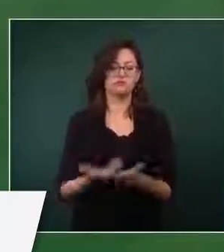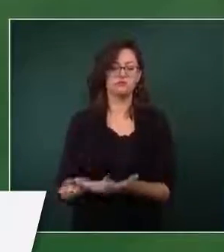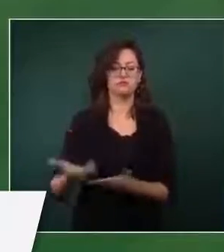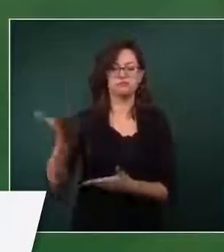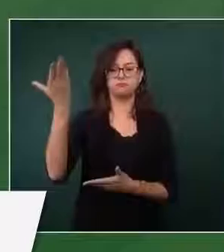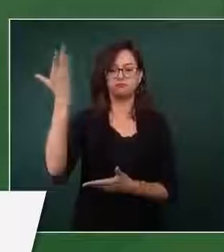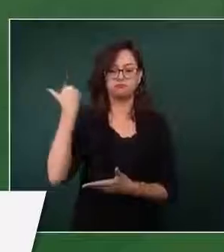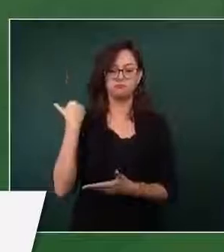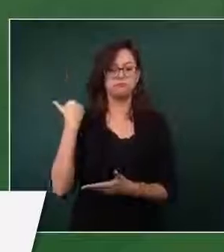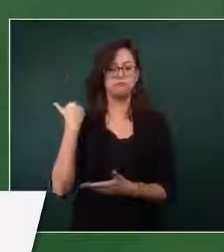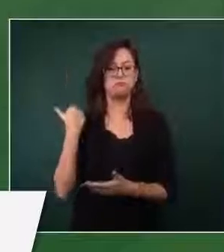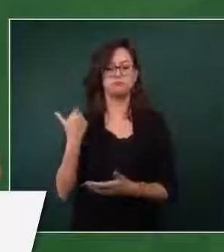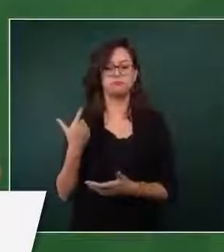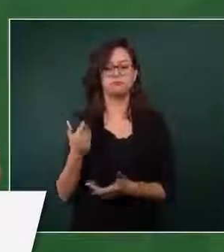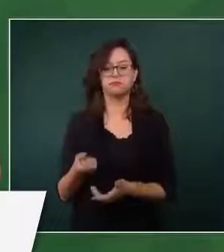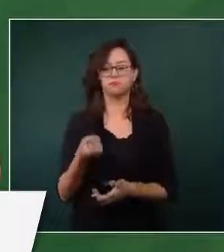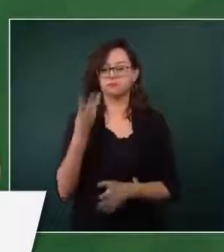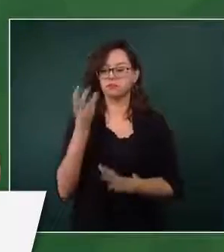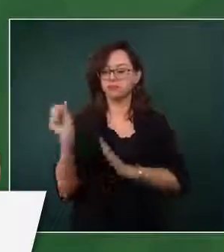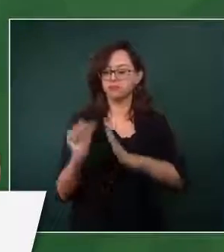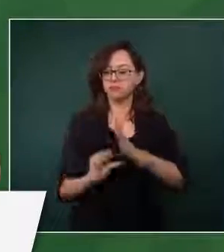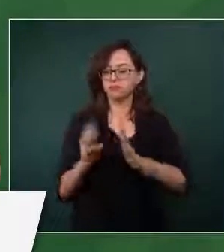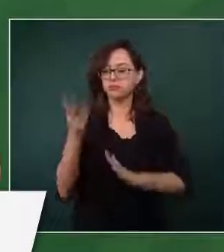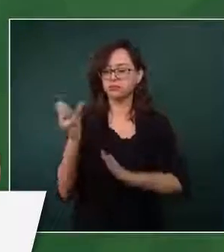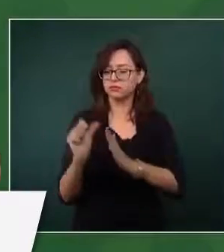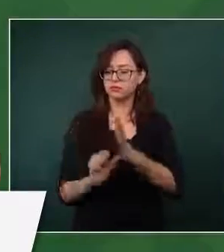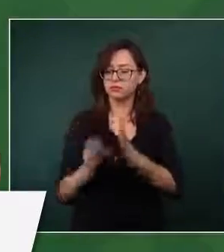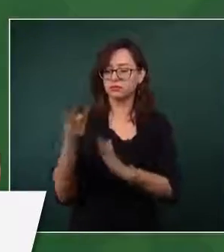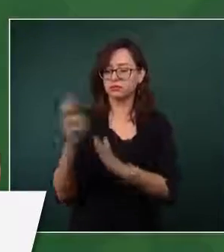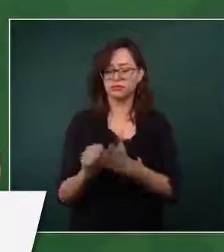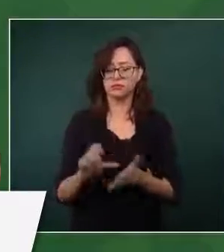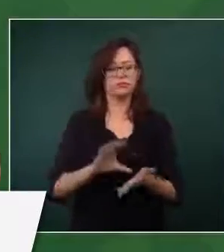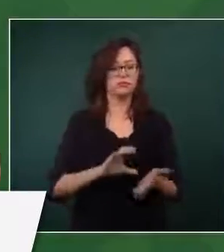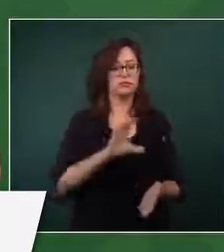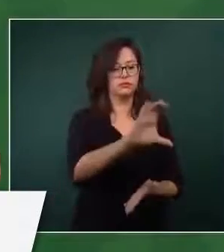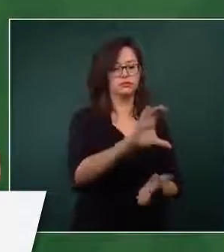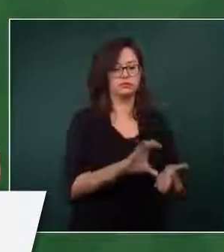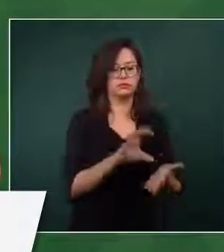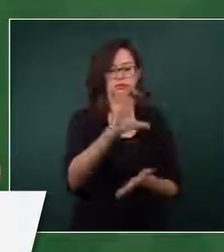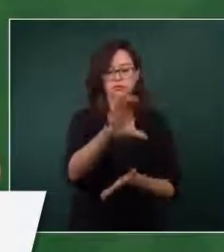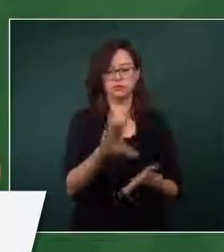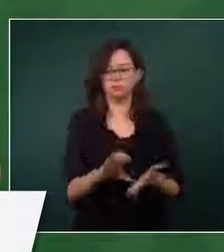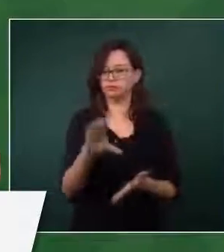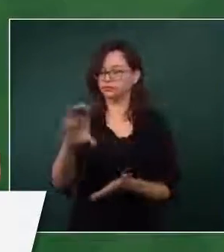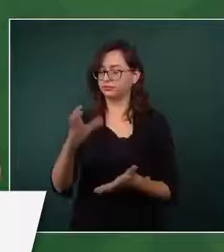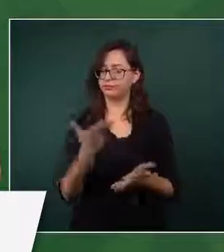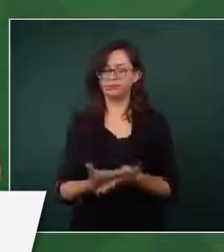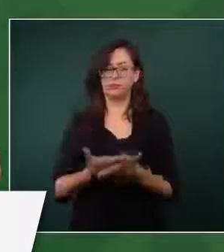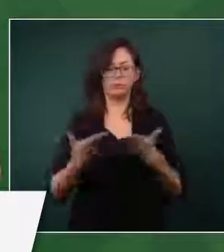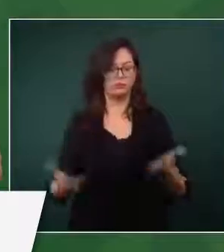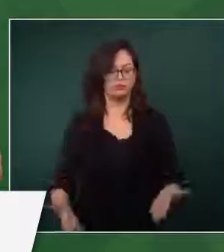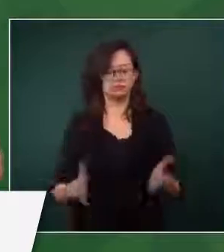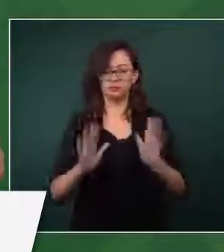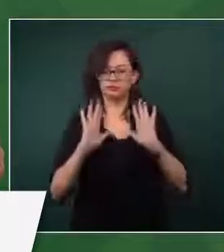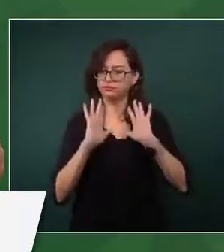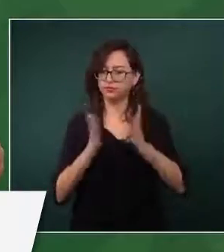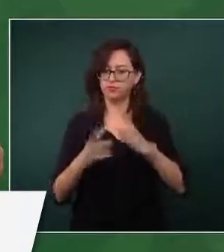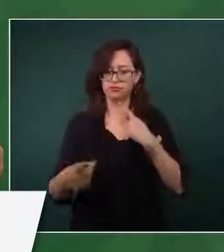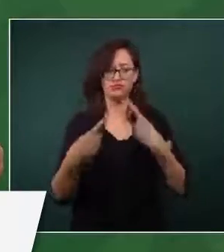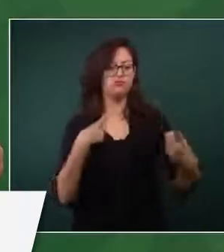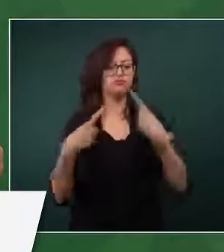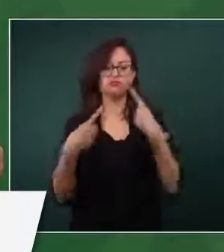para entregarlo cada tres meses a los estados. Bueno, se resolvió que no fuese así,